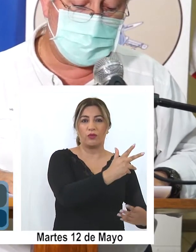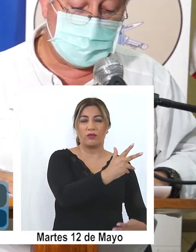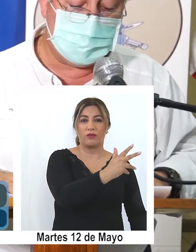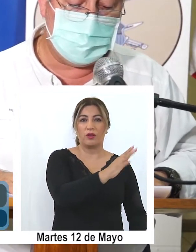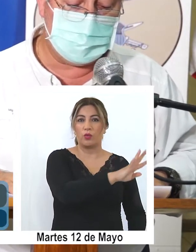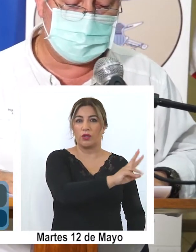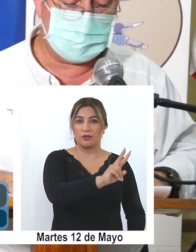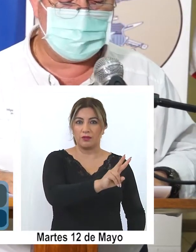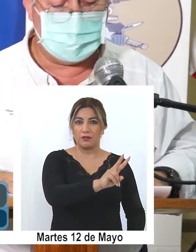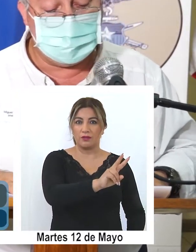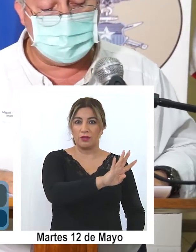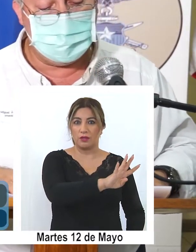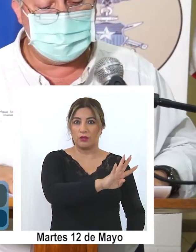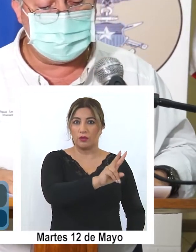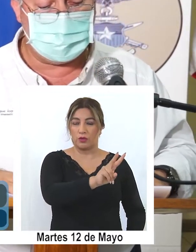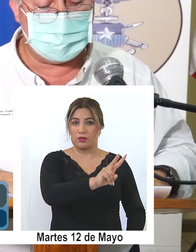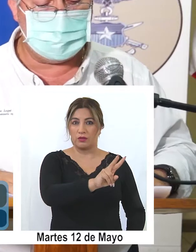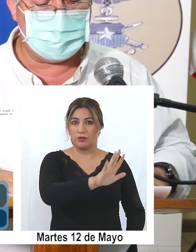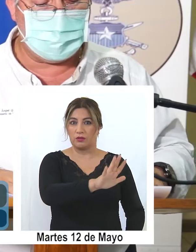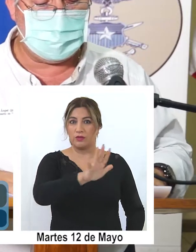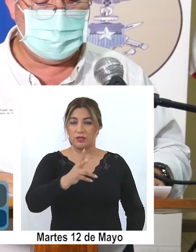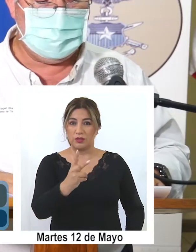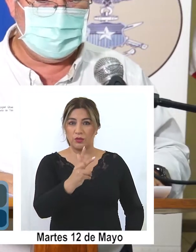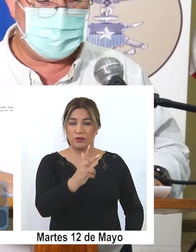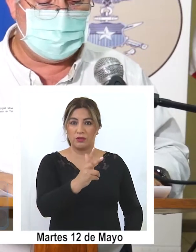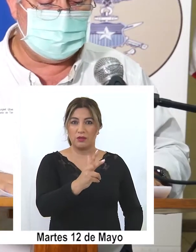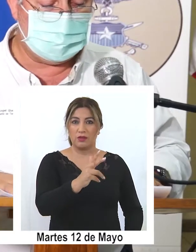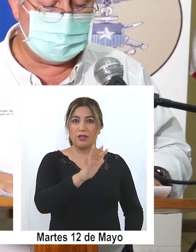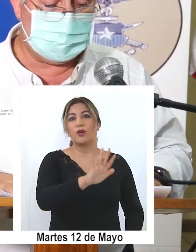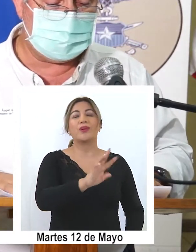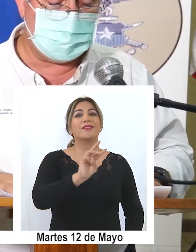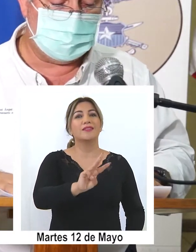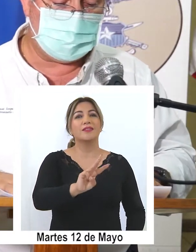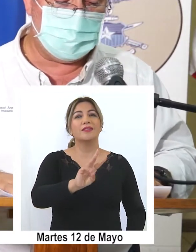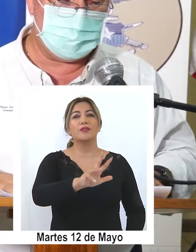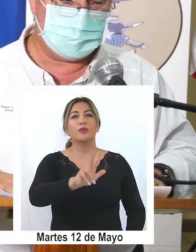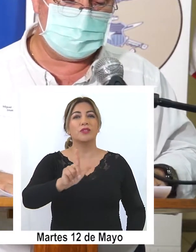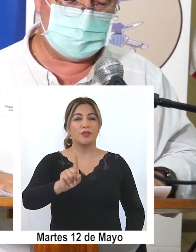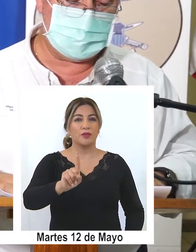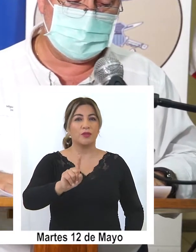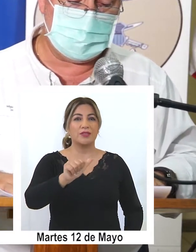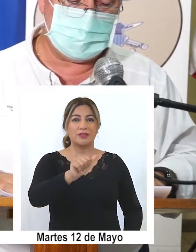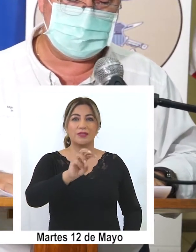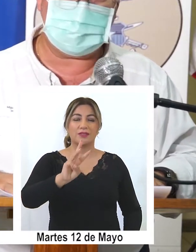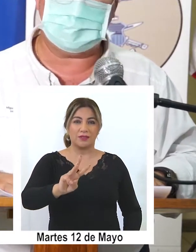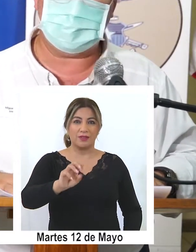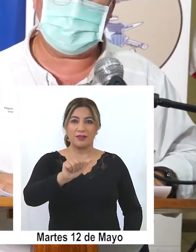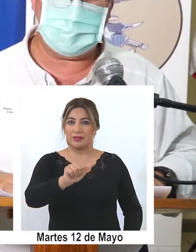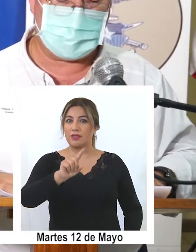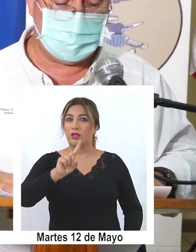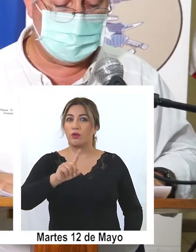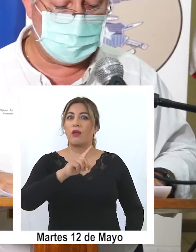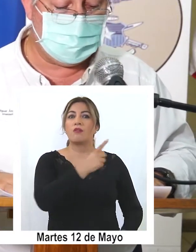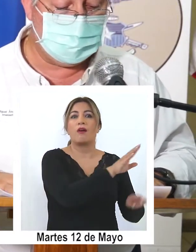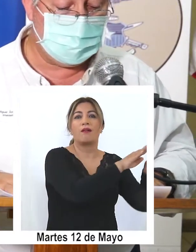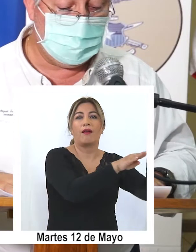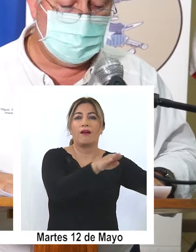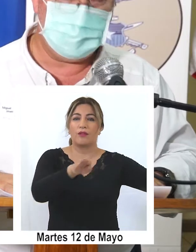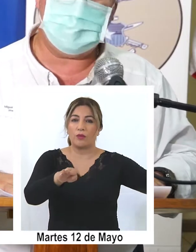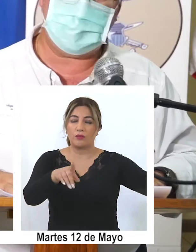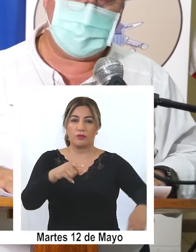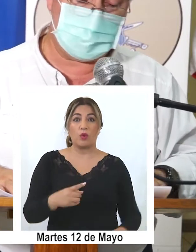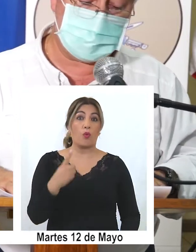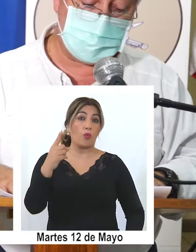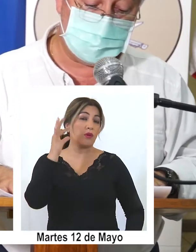años, 42, 42, 59, 43, 51, 63 y 61 años respectivamente,